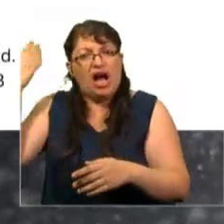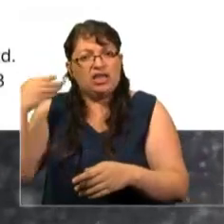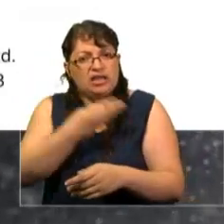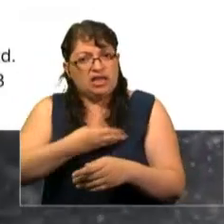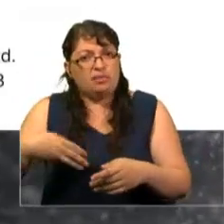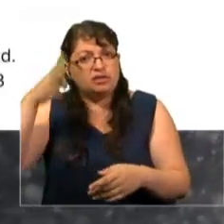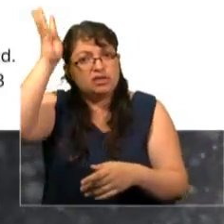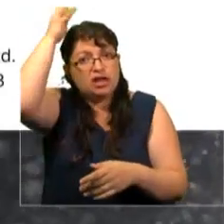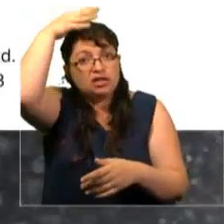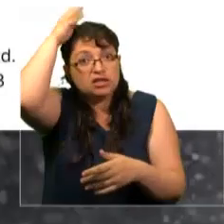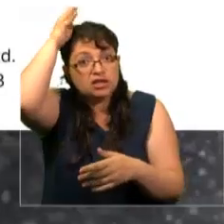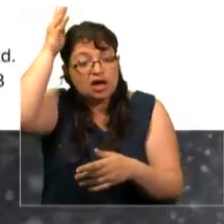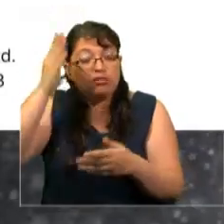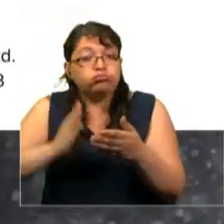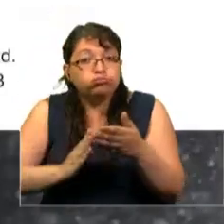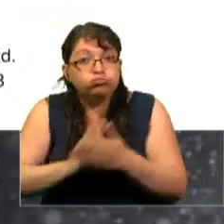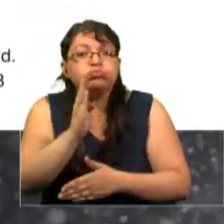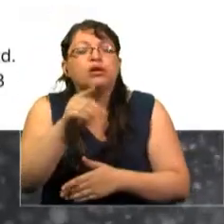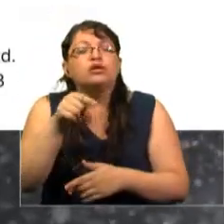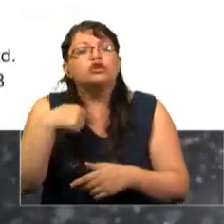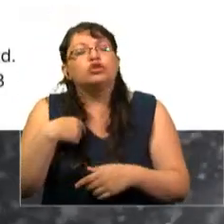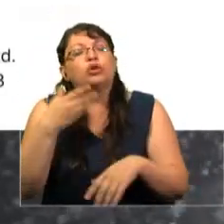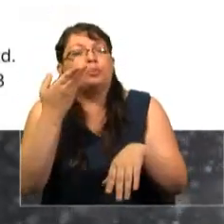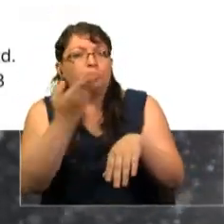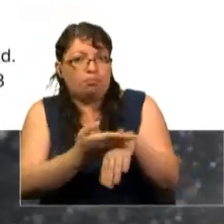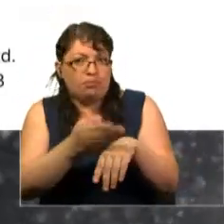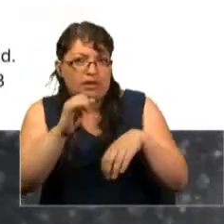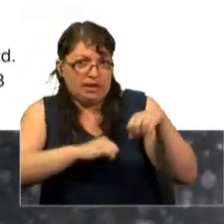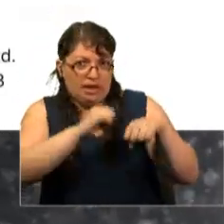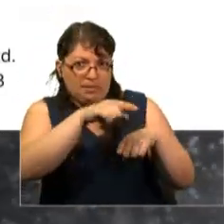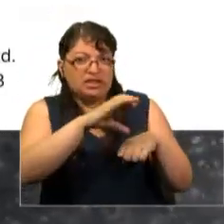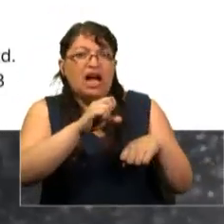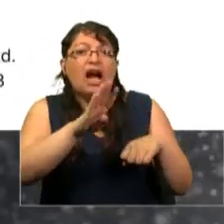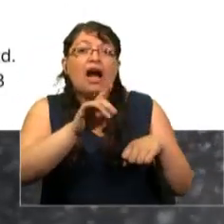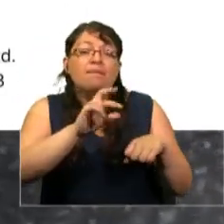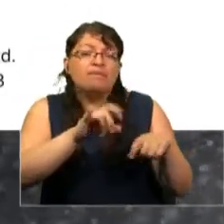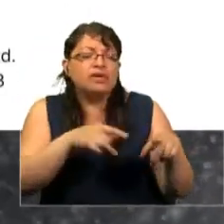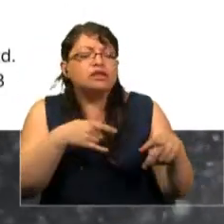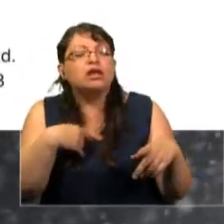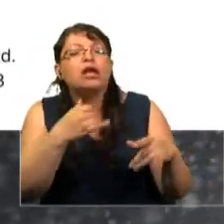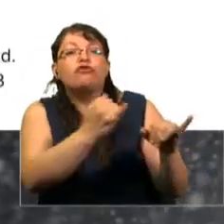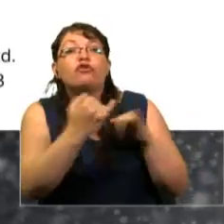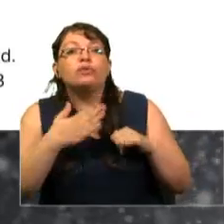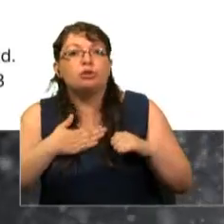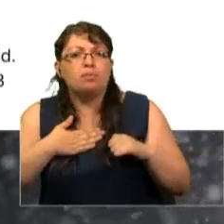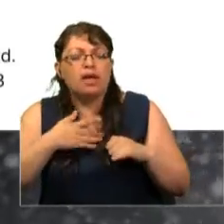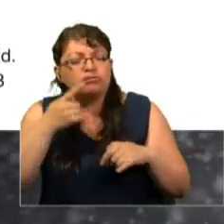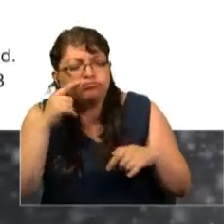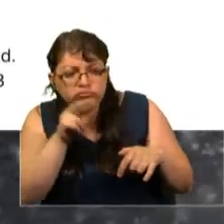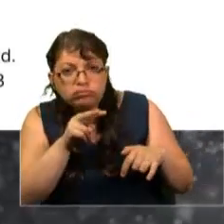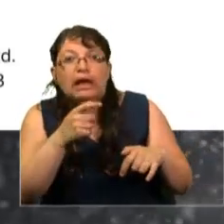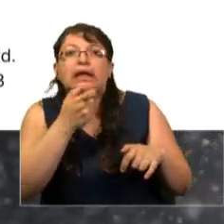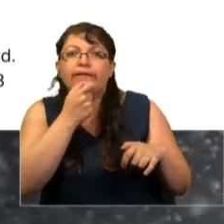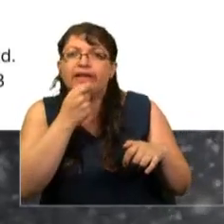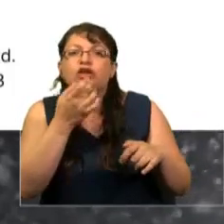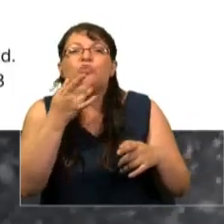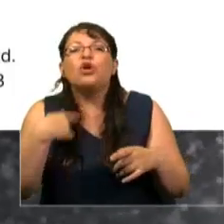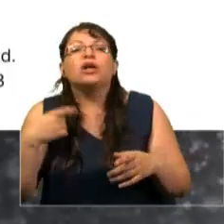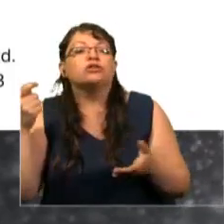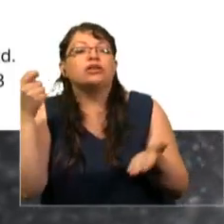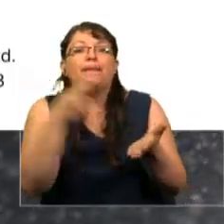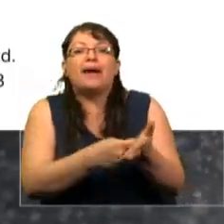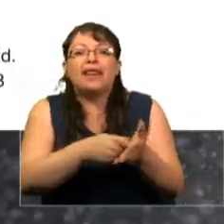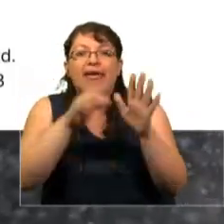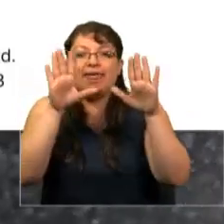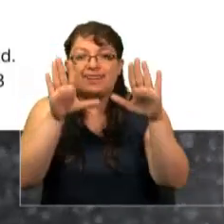inaugurado, solicité a Cambridge Analytica mis datos y vi que era británico porque tenía que pagar 10